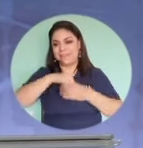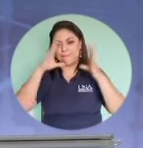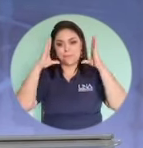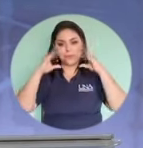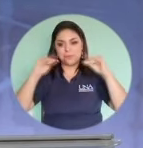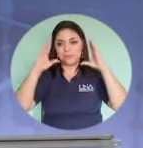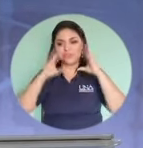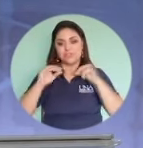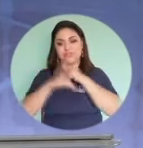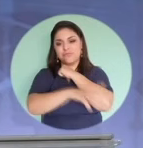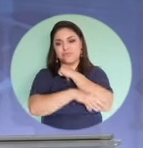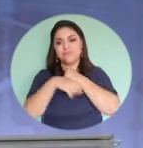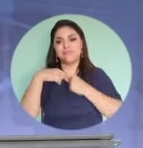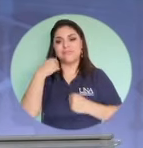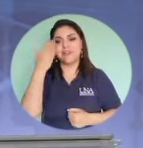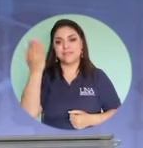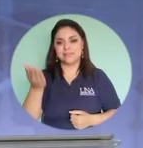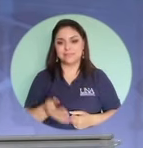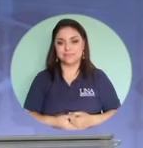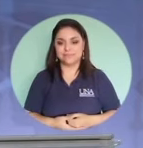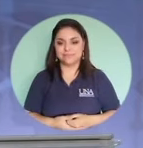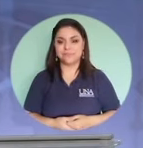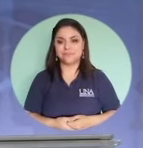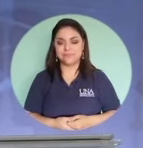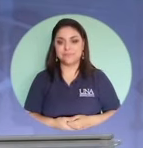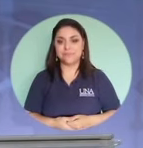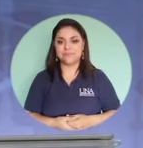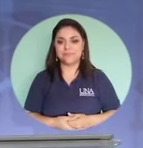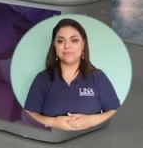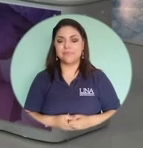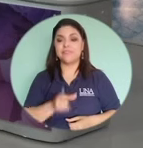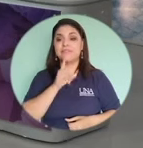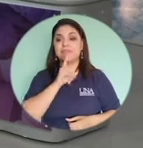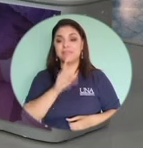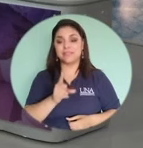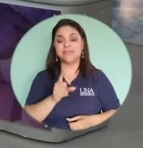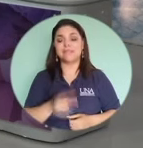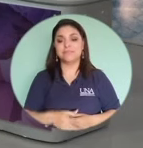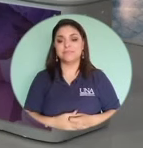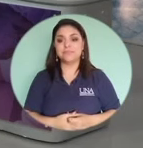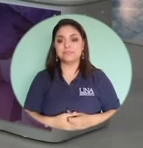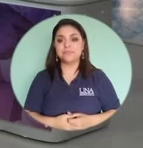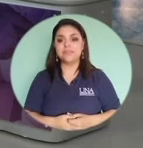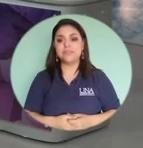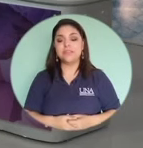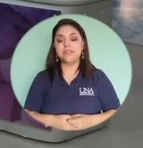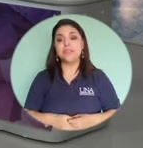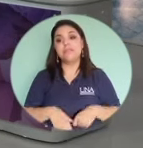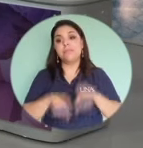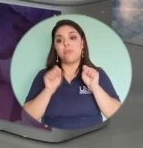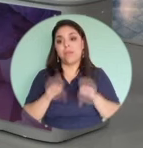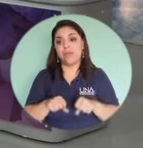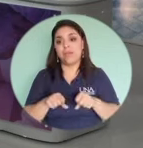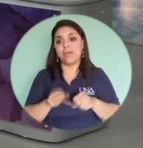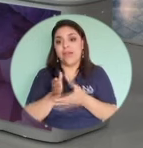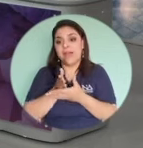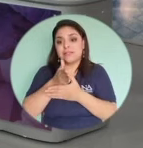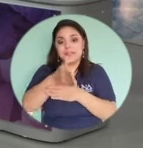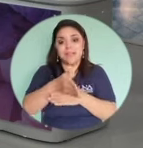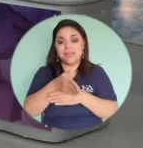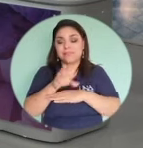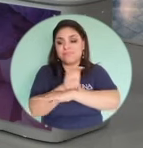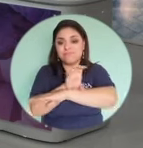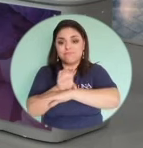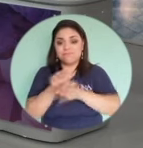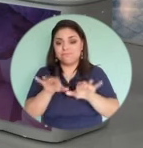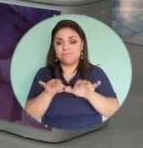de esa información también que que más puede o si podrá o no eh eh accesar las cuentas bancarias